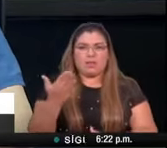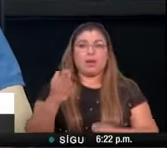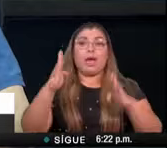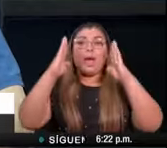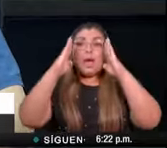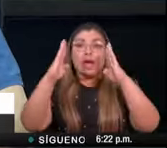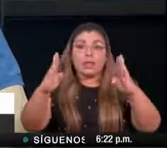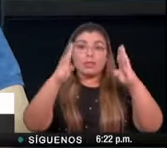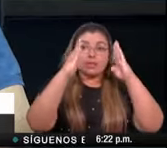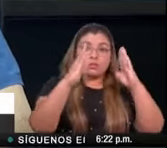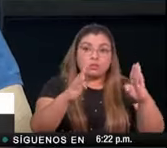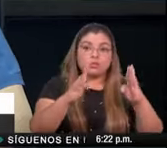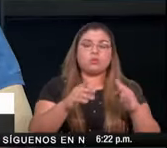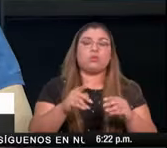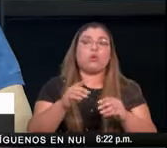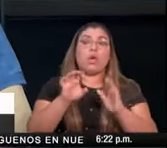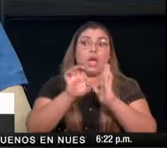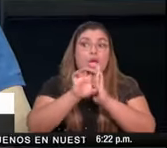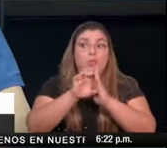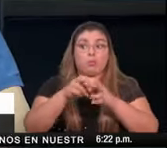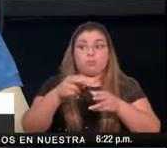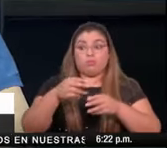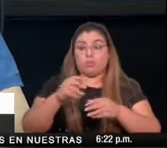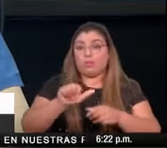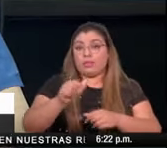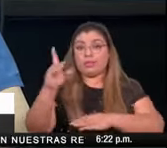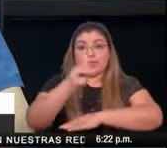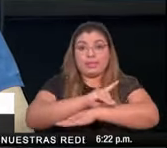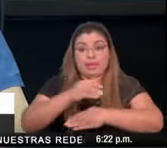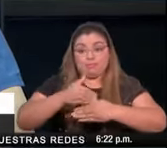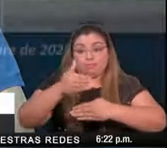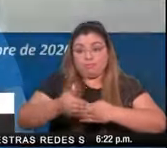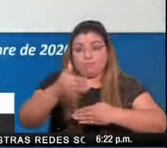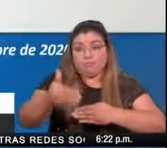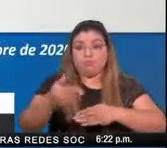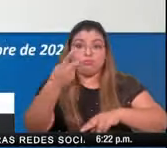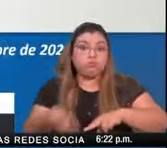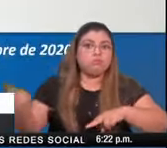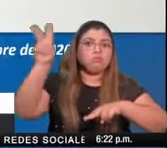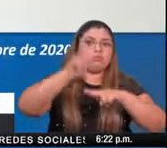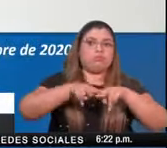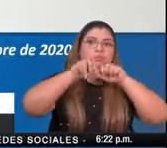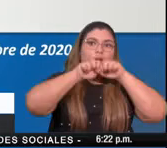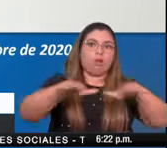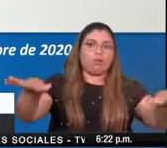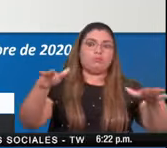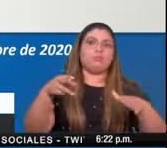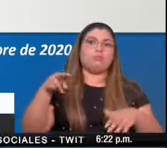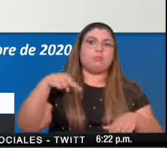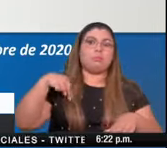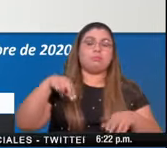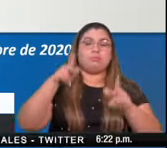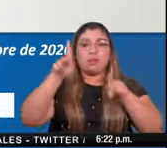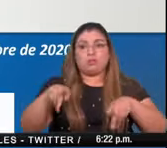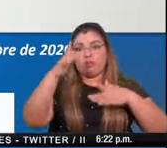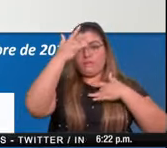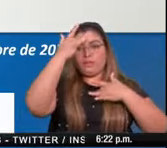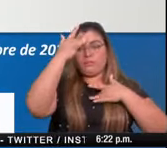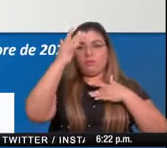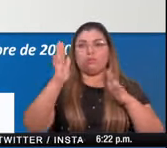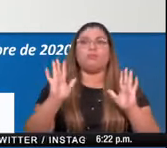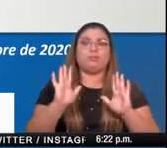atención del repunte para los casos de COVID 19 este es el plan de